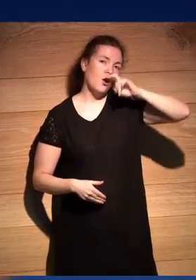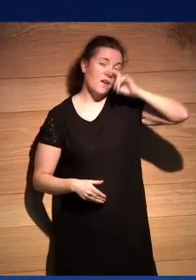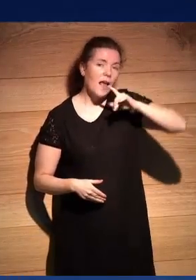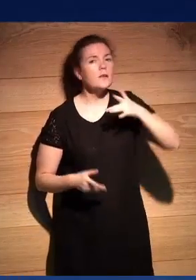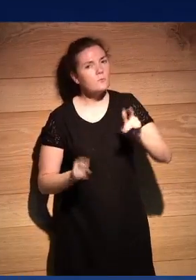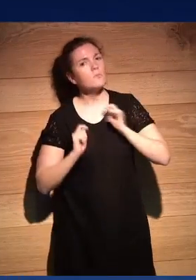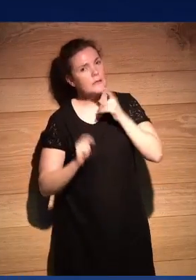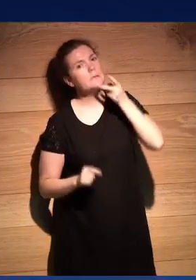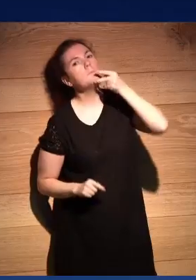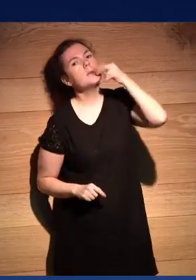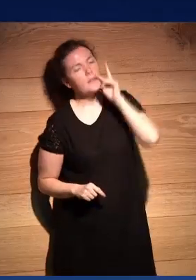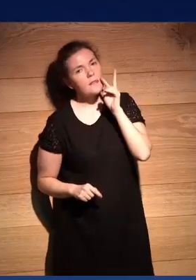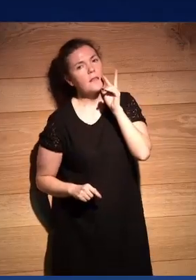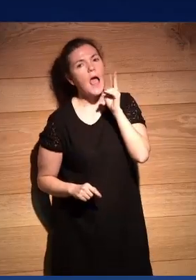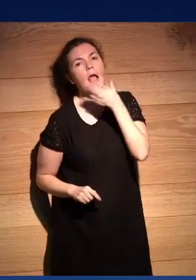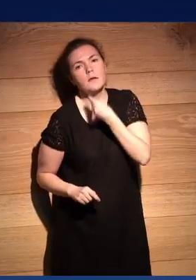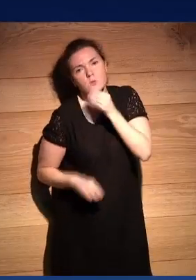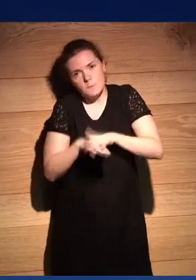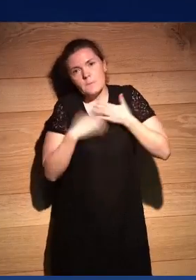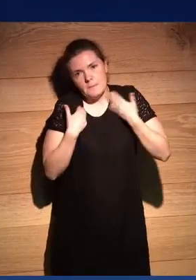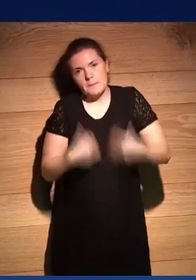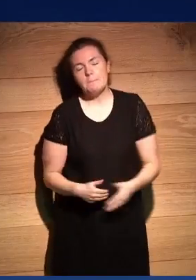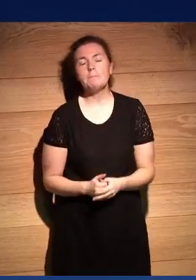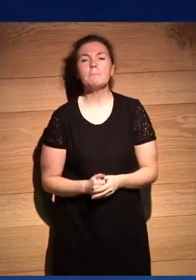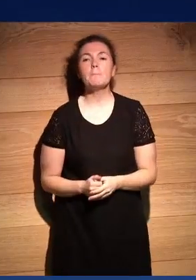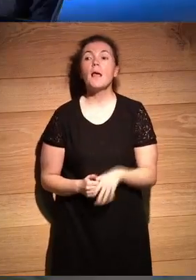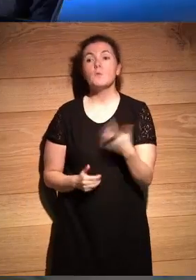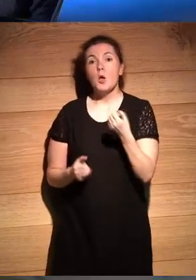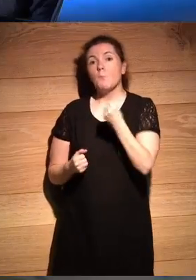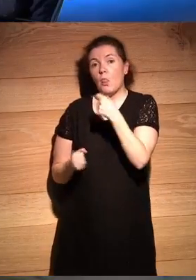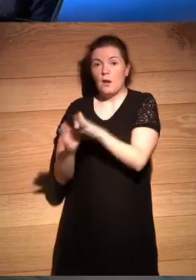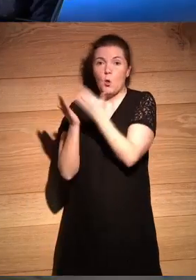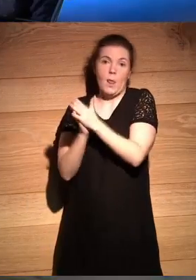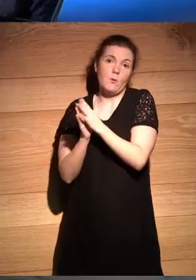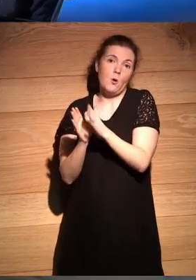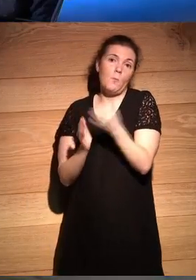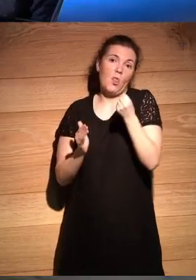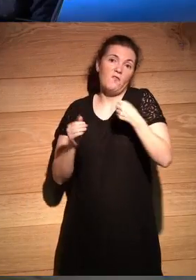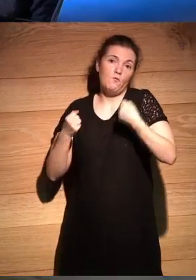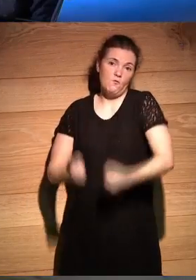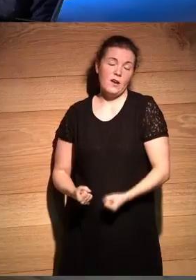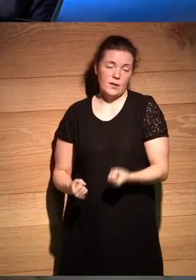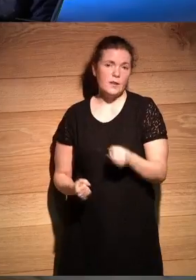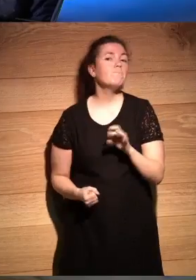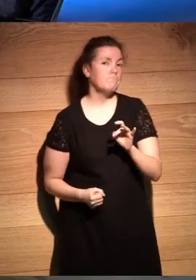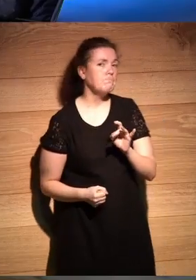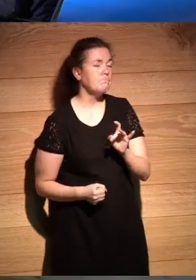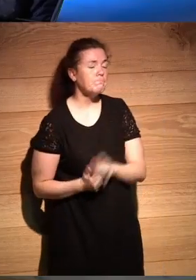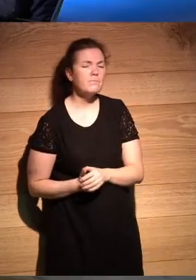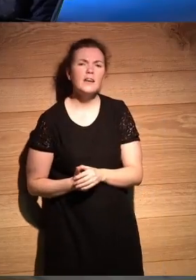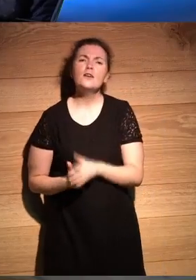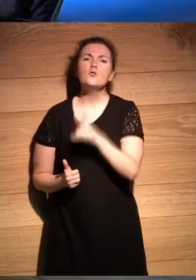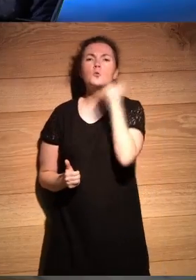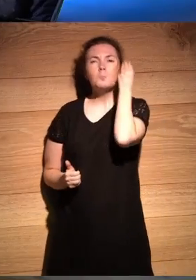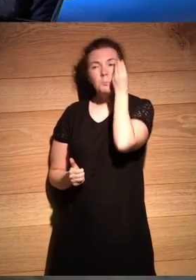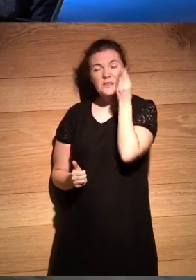que ha sido una experiencia hermosa para mí bueno es el gran poder de un libro ¿no? ya sí ¿tú crees